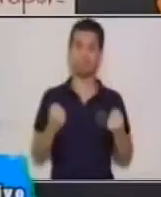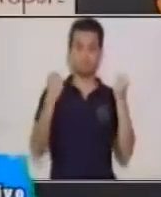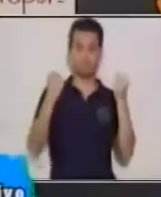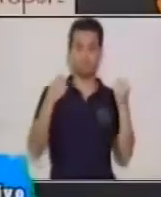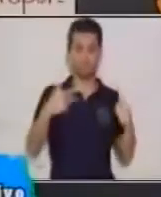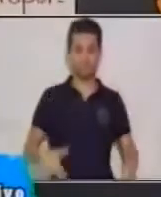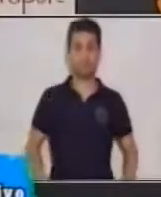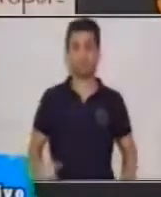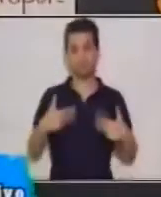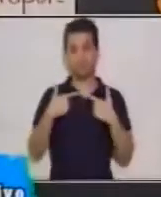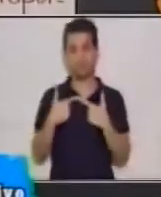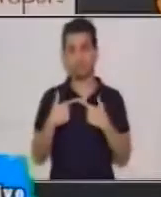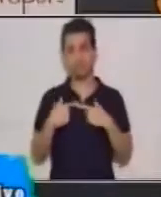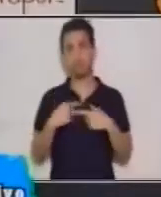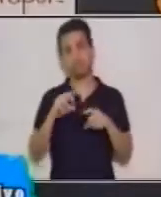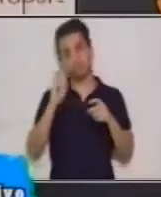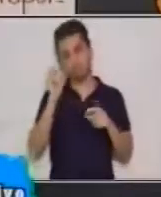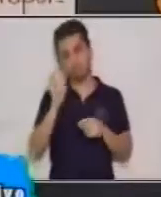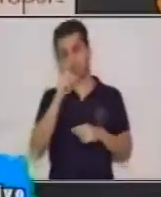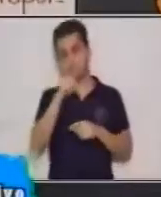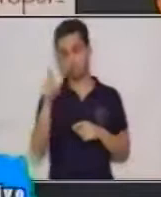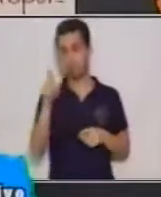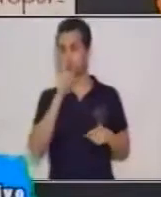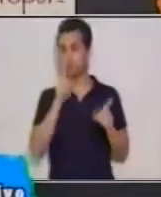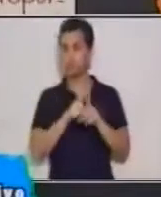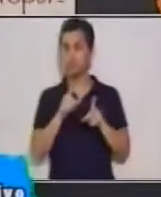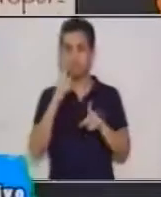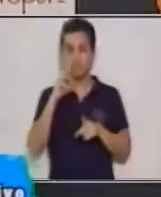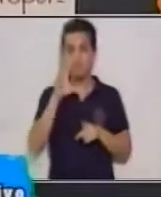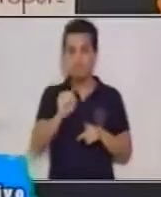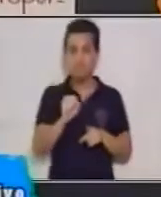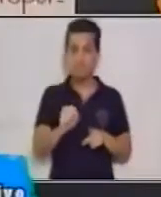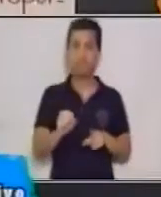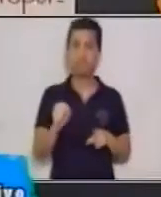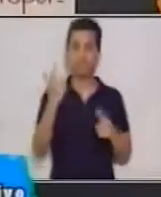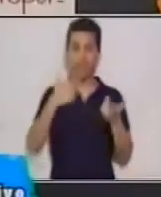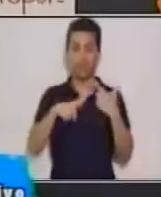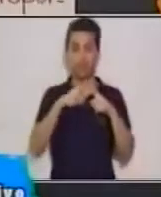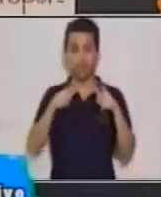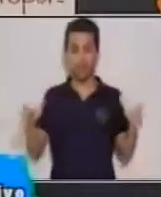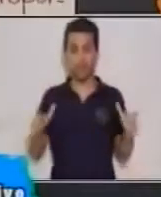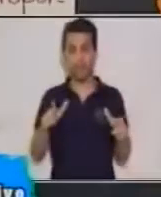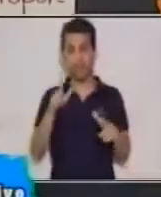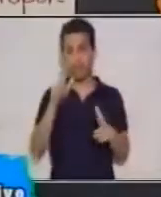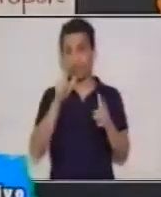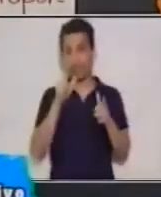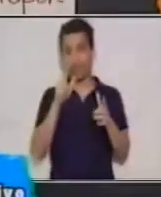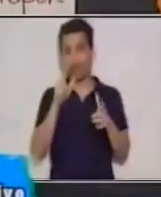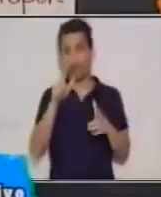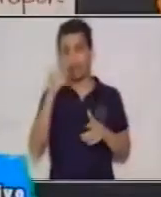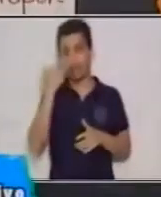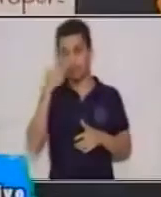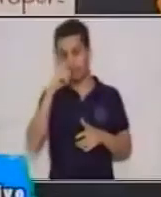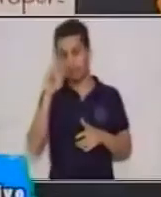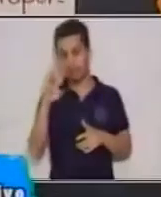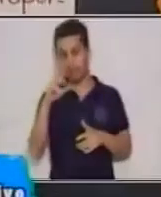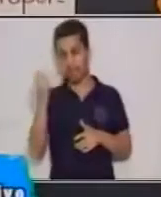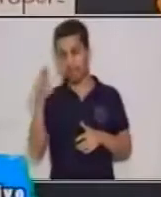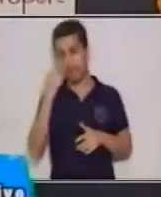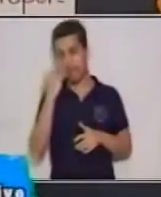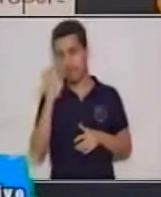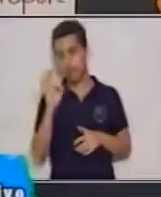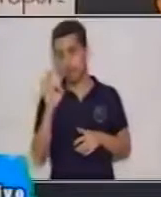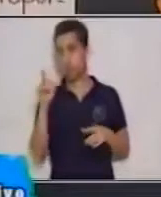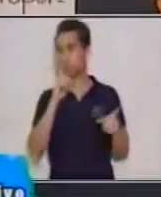eso ustedes acá identifican el lenguaje literario y el lenguaje científico. se le está